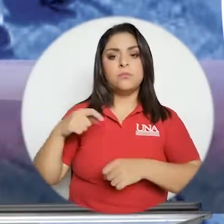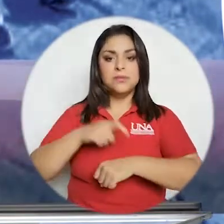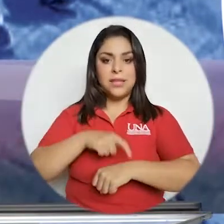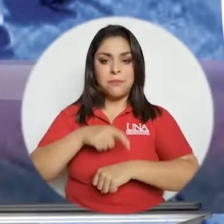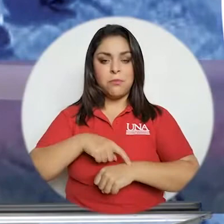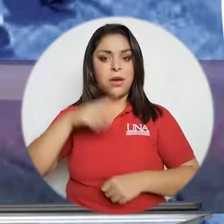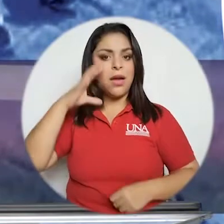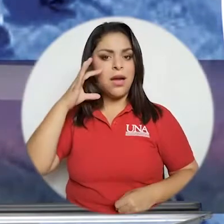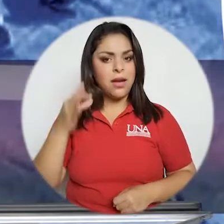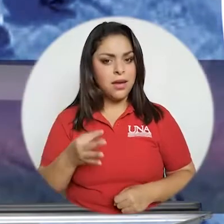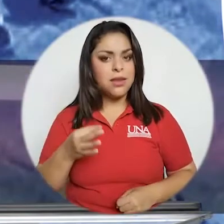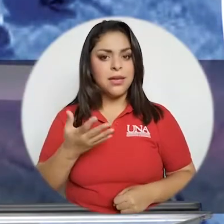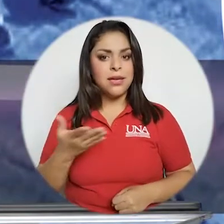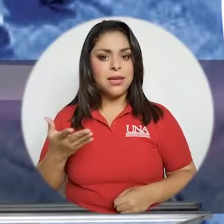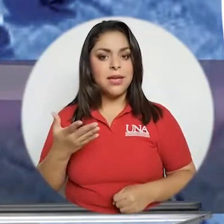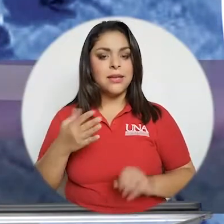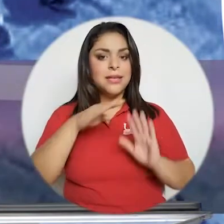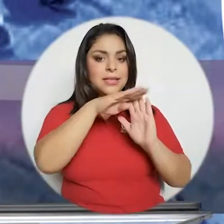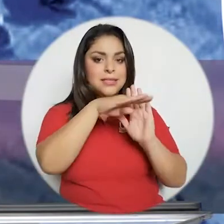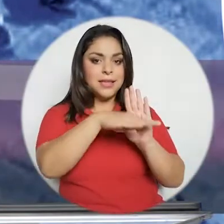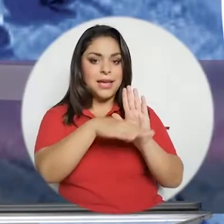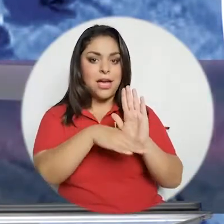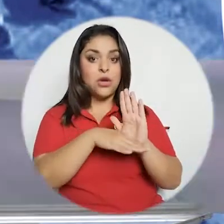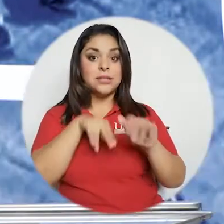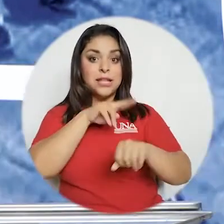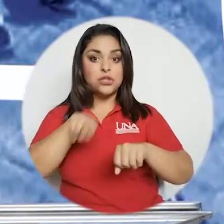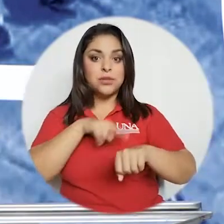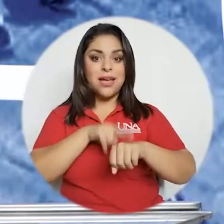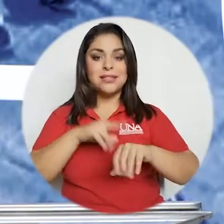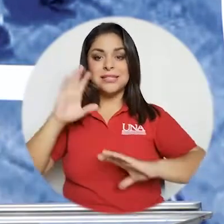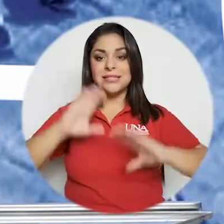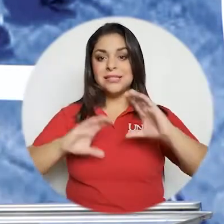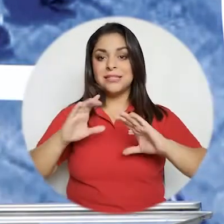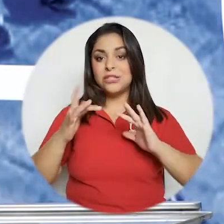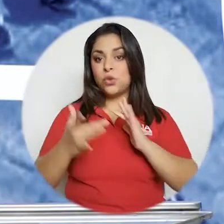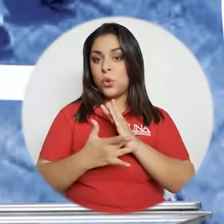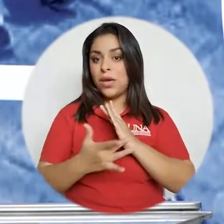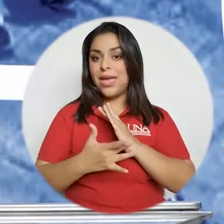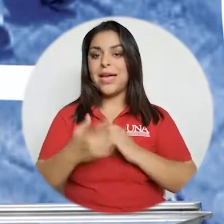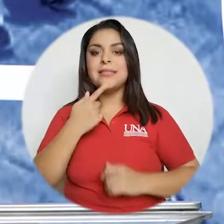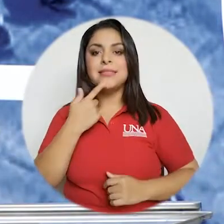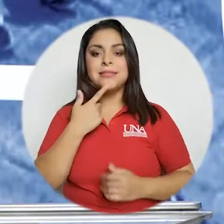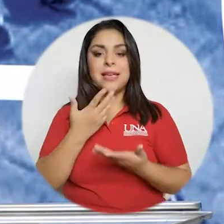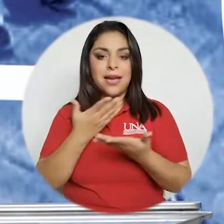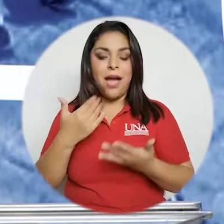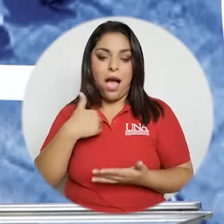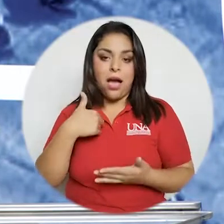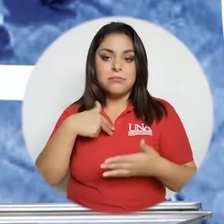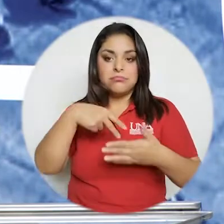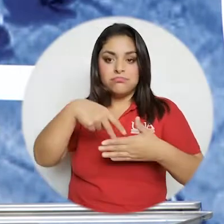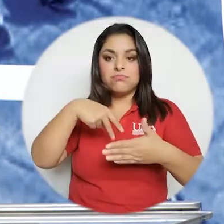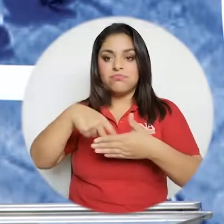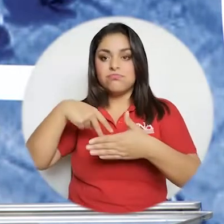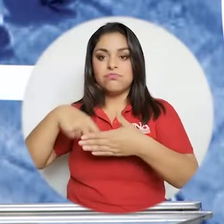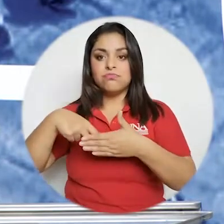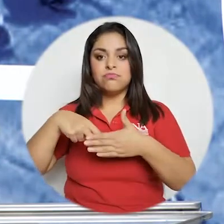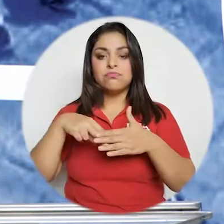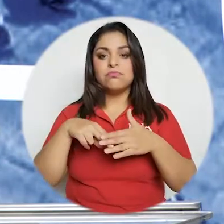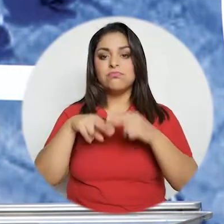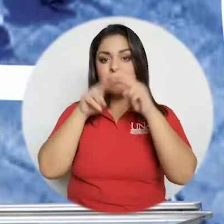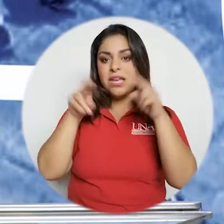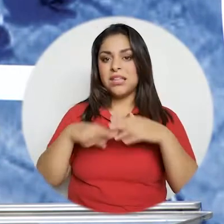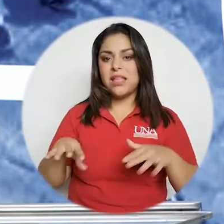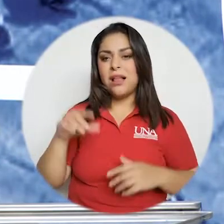durante mucho tiempo se creía ¿verdad? los indicadores nacionales de ciencia y tecnología siempre decían que teníamos una brecha